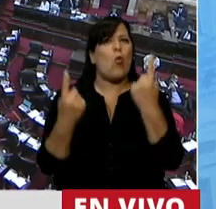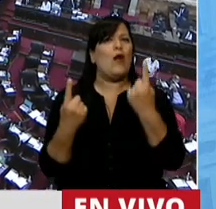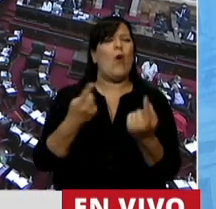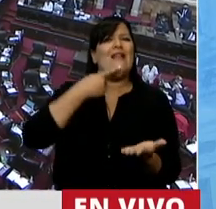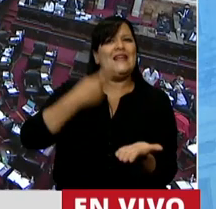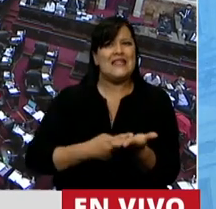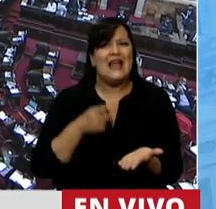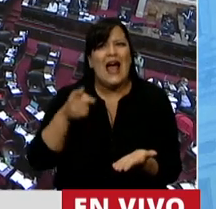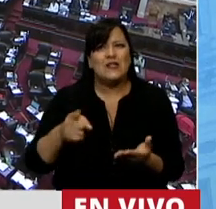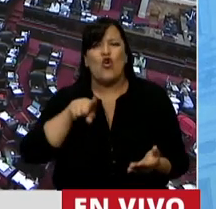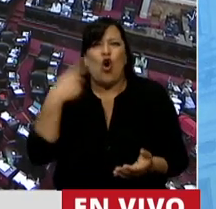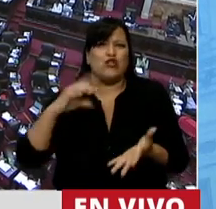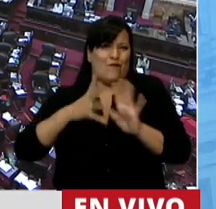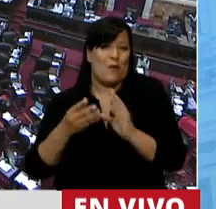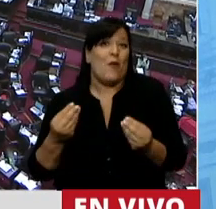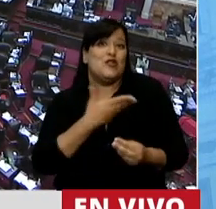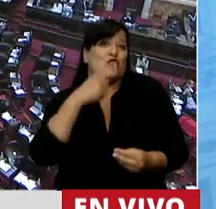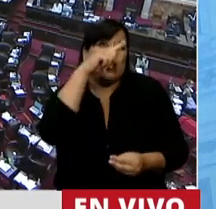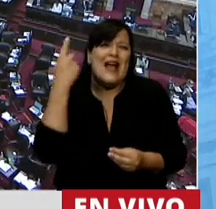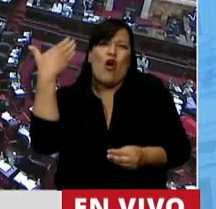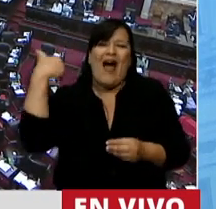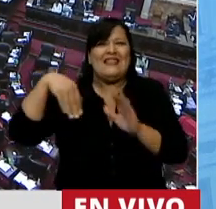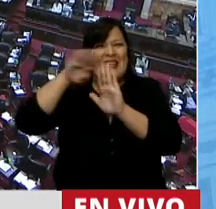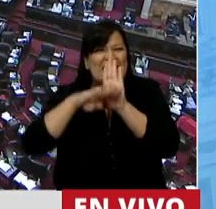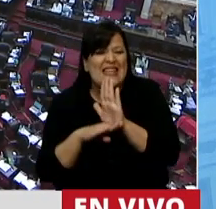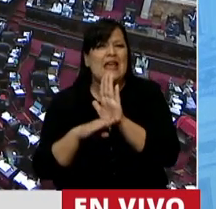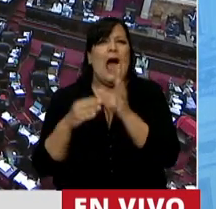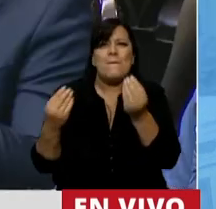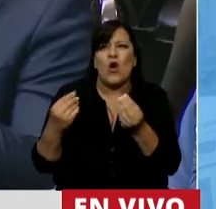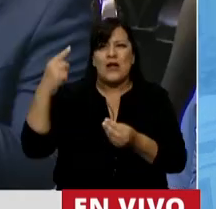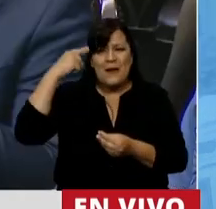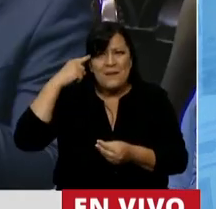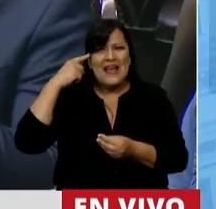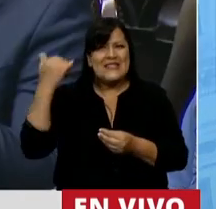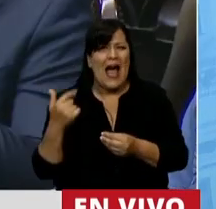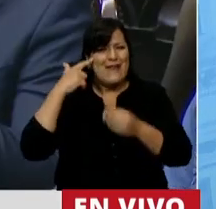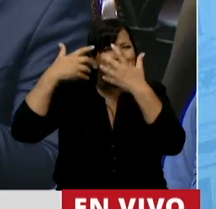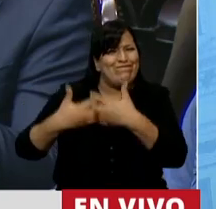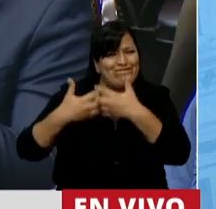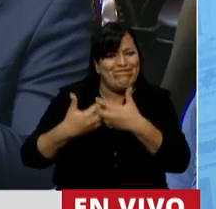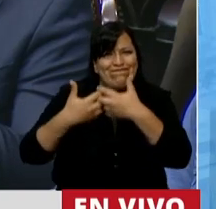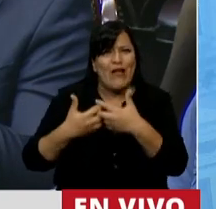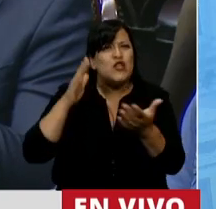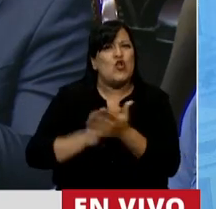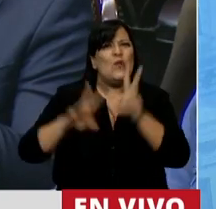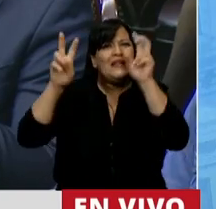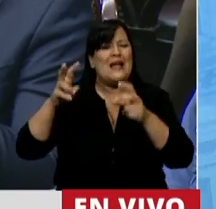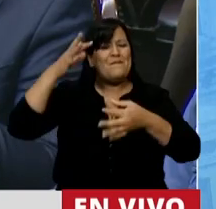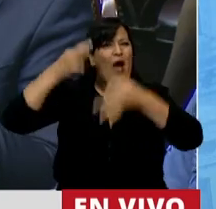haberlo afrontado de otra manera, por eso le he estado en su momento a una guía, por eso, porque la piensan, porque estamos entrampados en esa cuestión judicial.